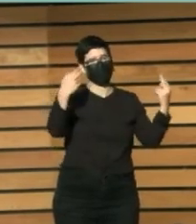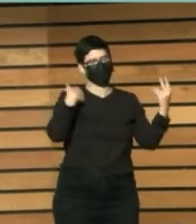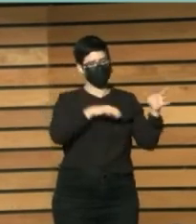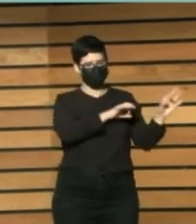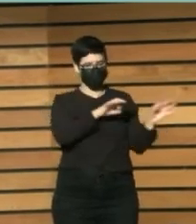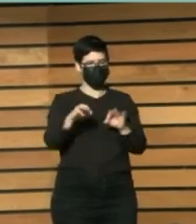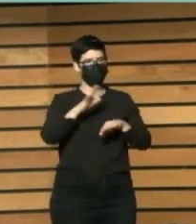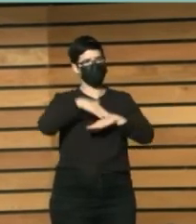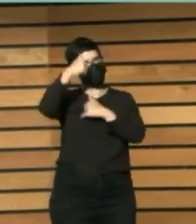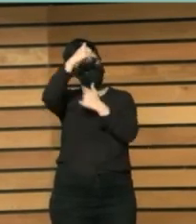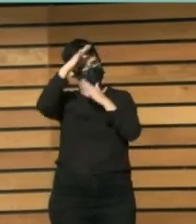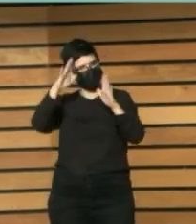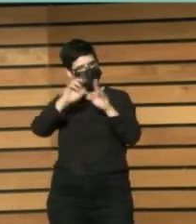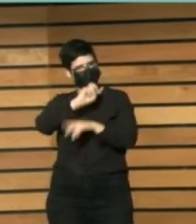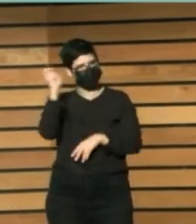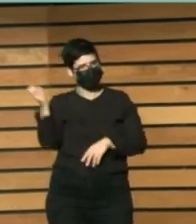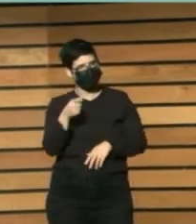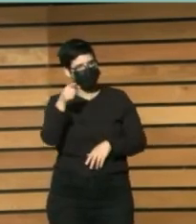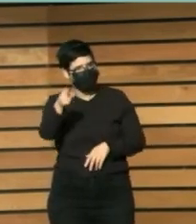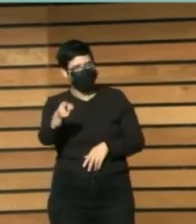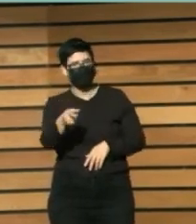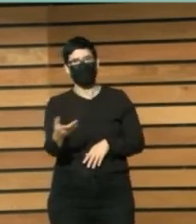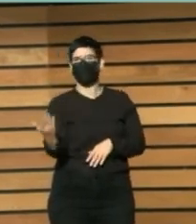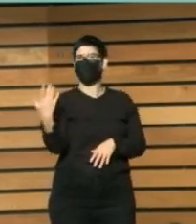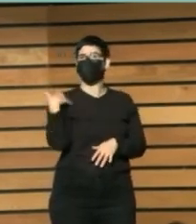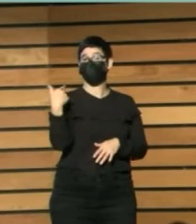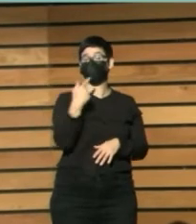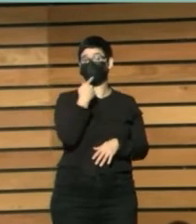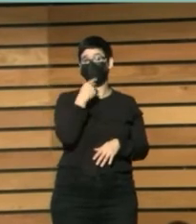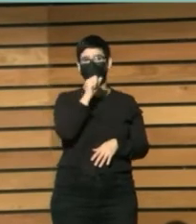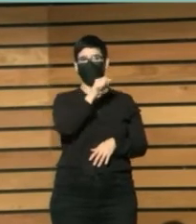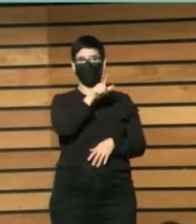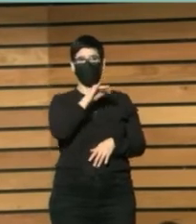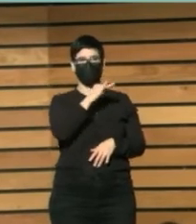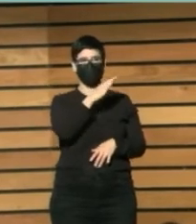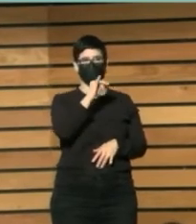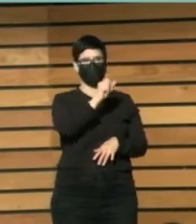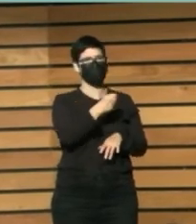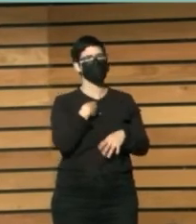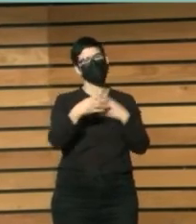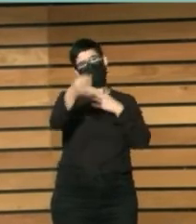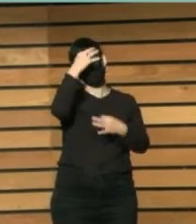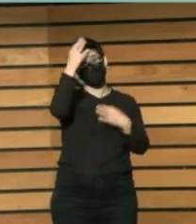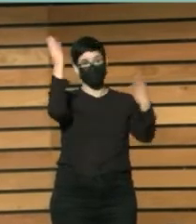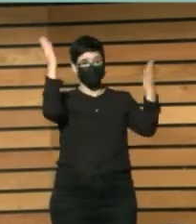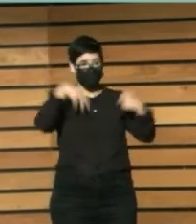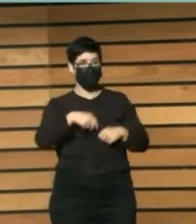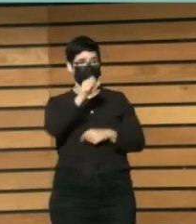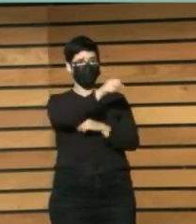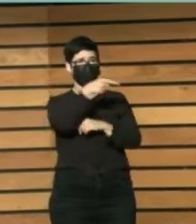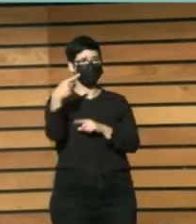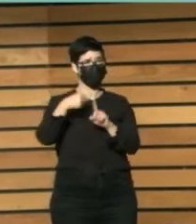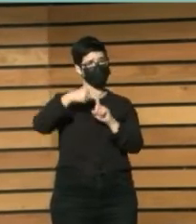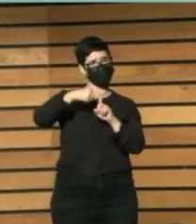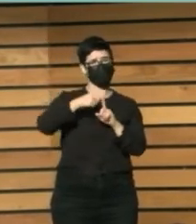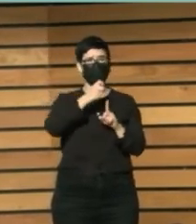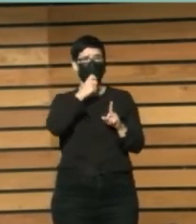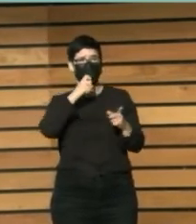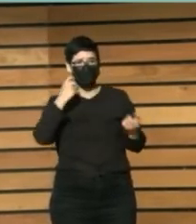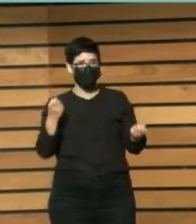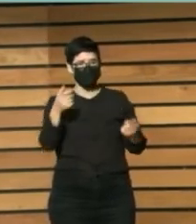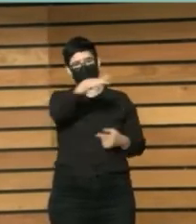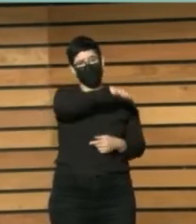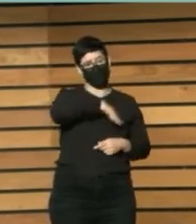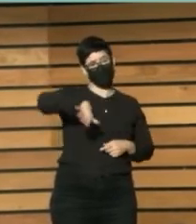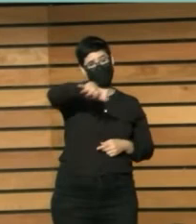¿Cómo medimos, antes decía Alicia, no tenemos datos, ¿no? ¿Cómo estamos midiendo el resultado de las bibliotecas? ¿Son nuestros espacios,